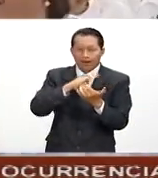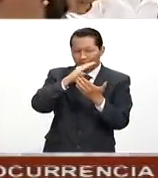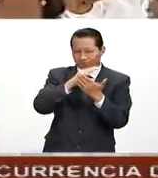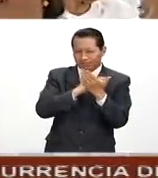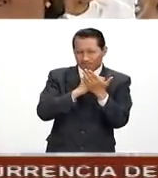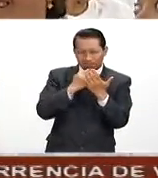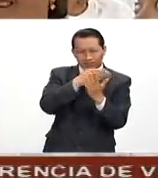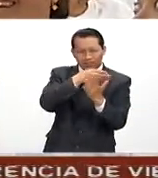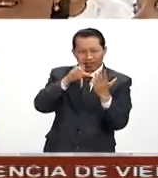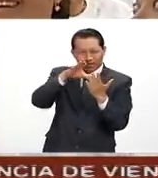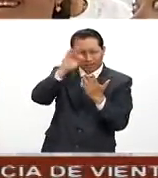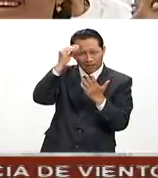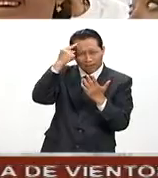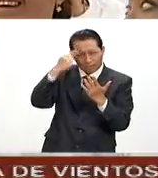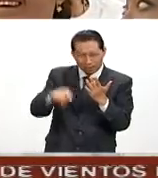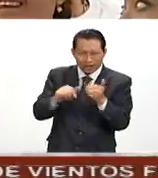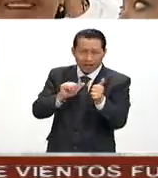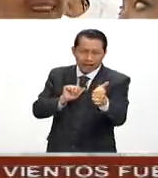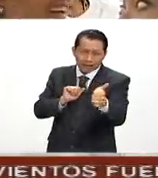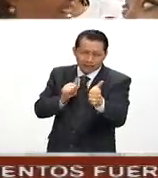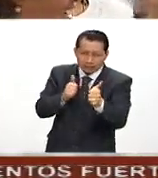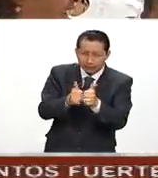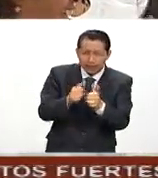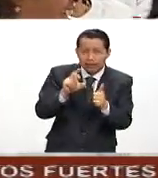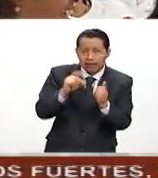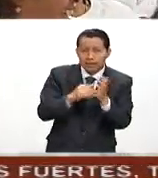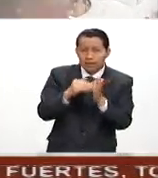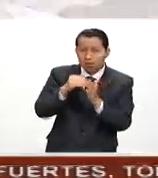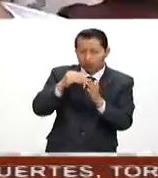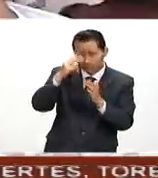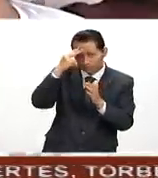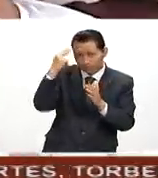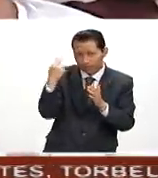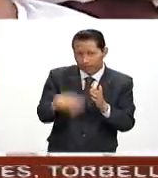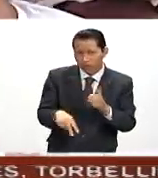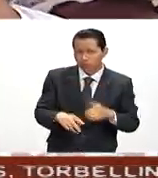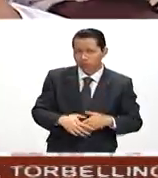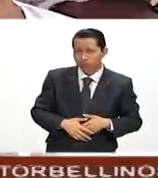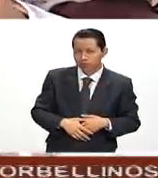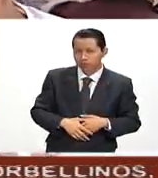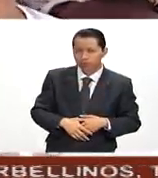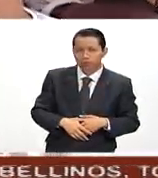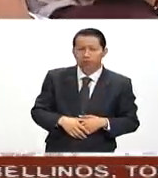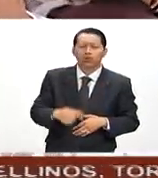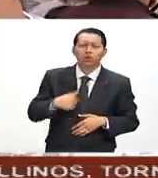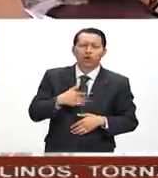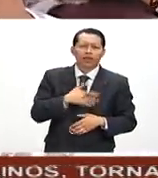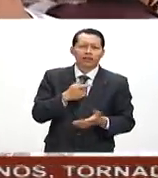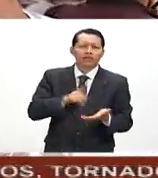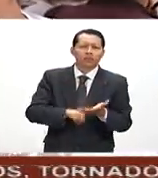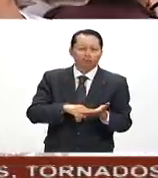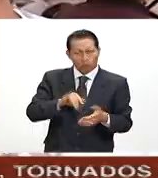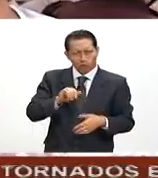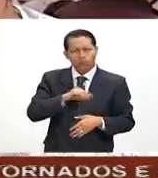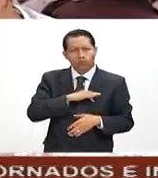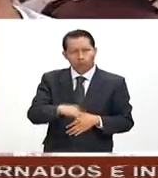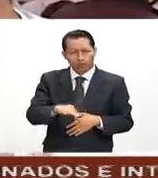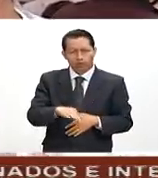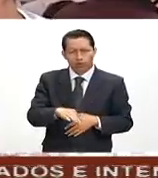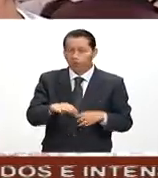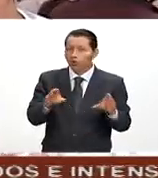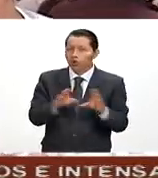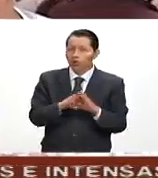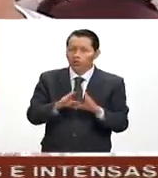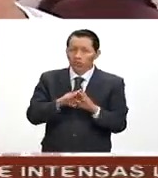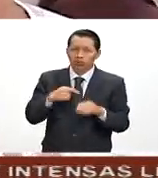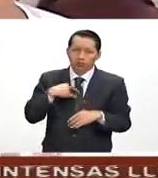para Eliminar el Rezago Educativo en más de 30 millones de mexicanos. Me siento que sí puedo y voy a hacer